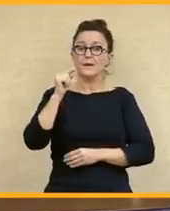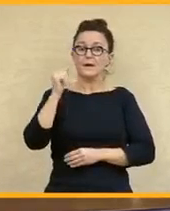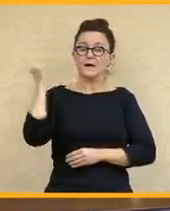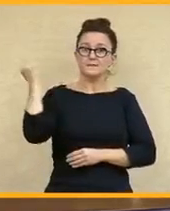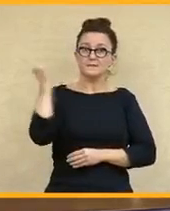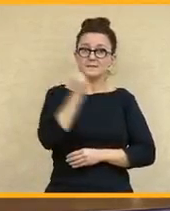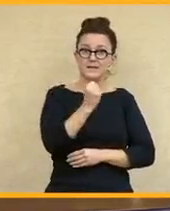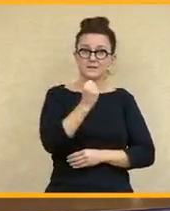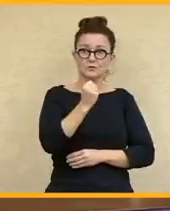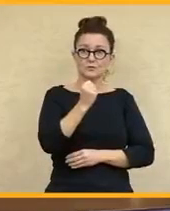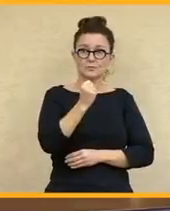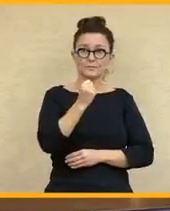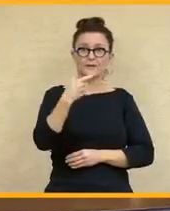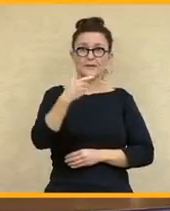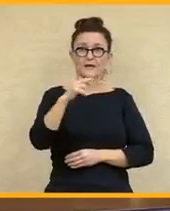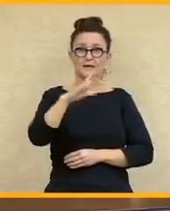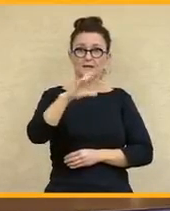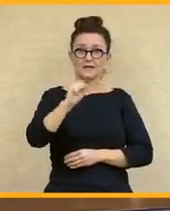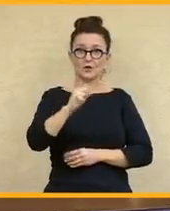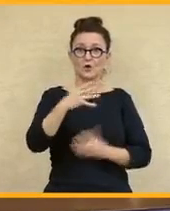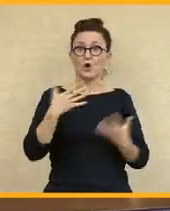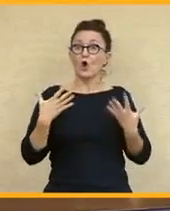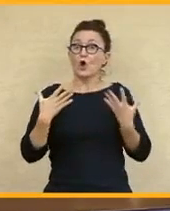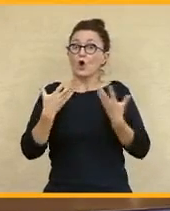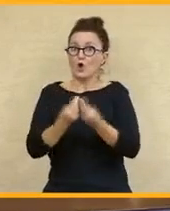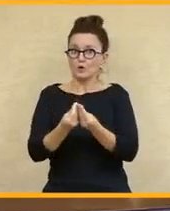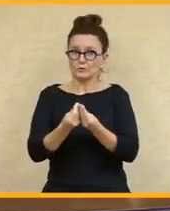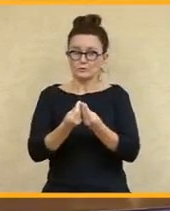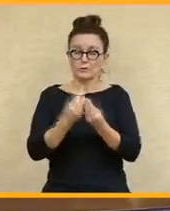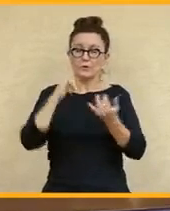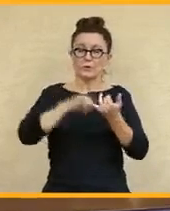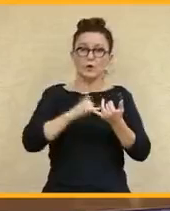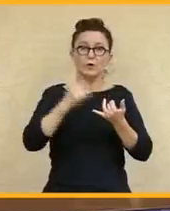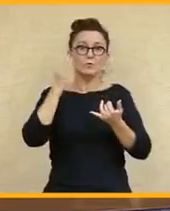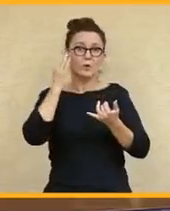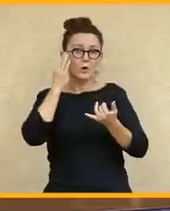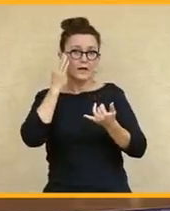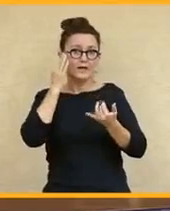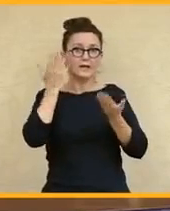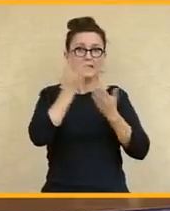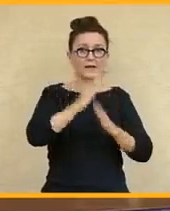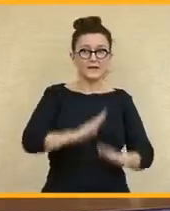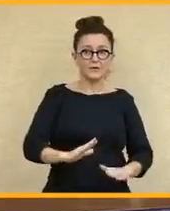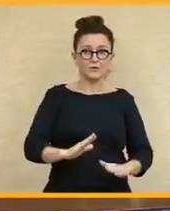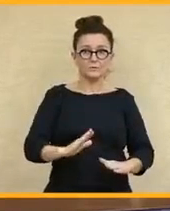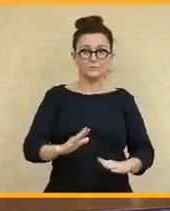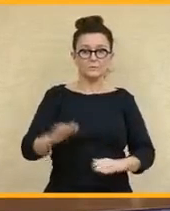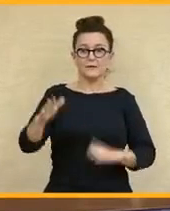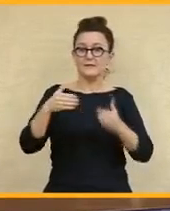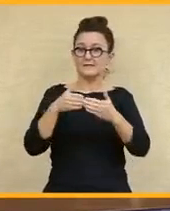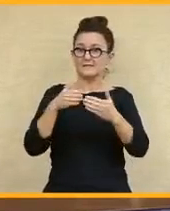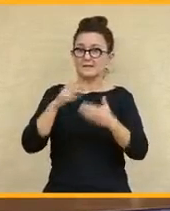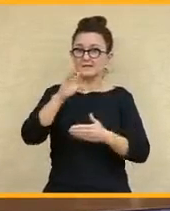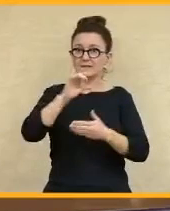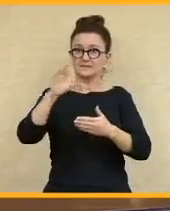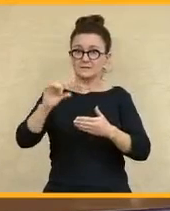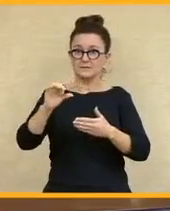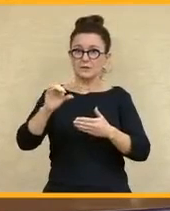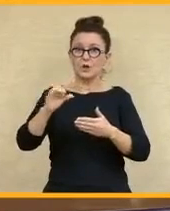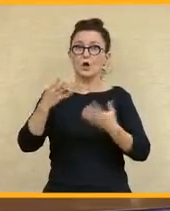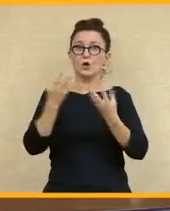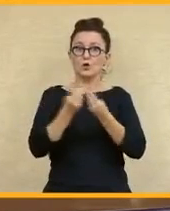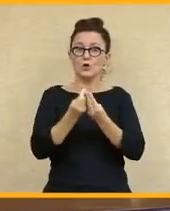asesinato del general Garrido, su mujer y su hijo, en la esquina del boulevard de San Sebastián o del ayuntamiento, con una bomba lapa.